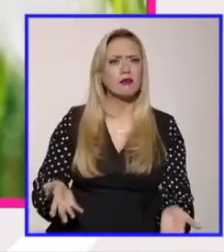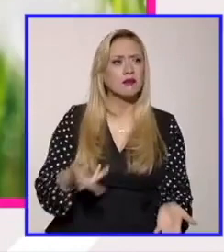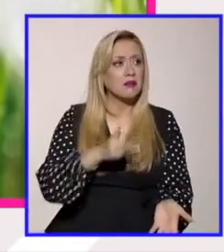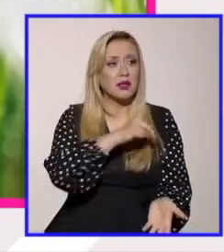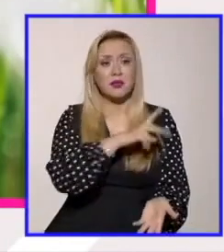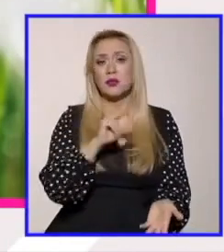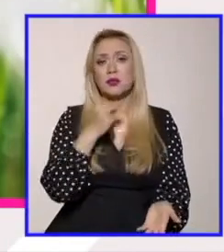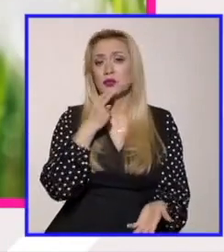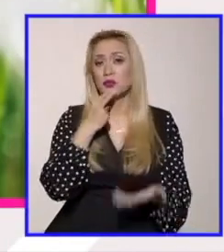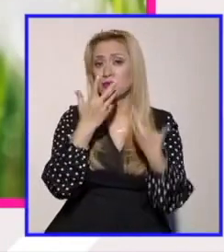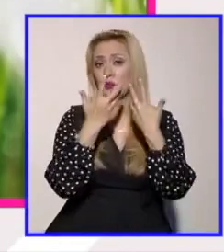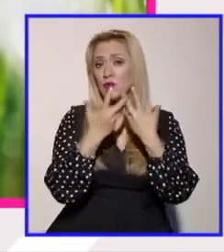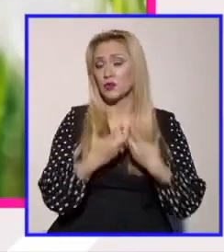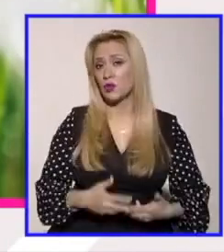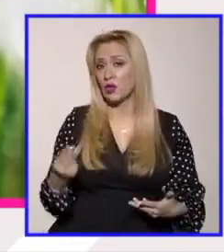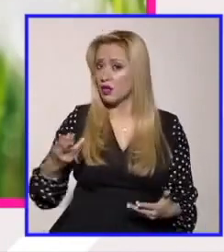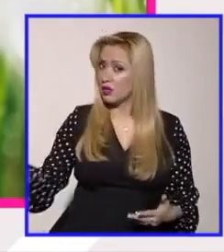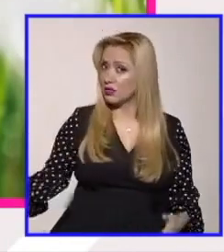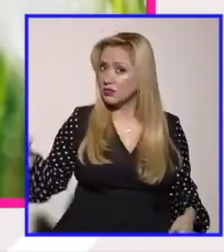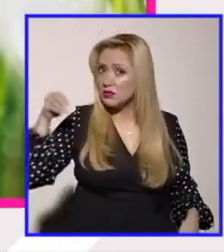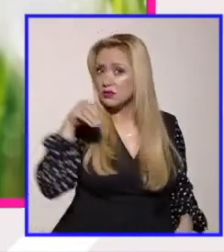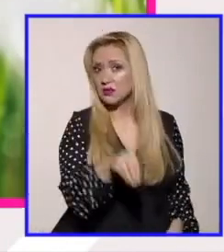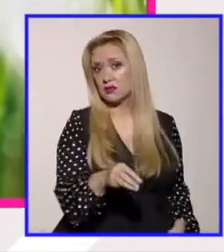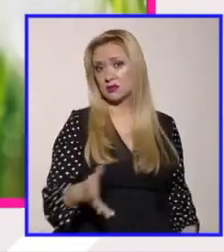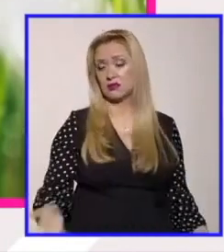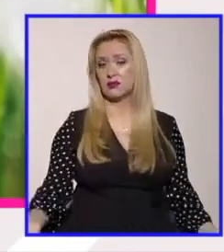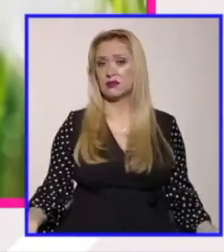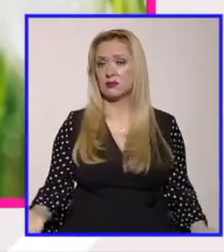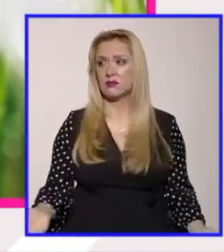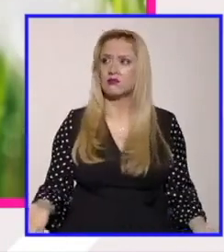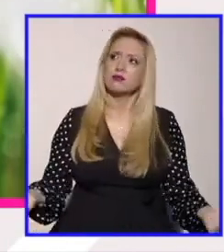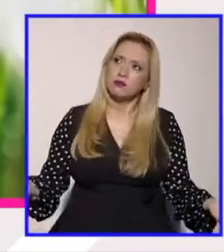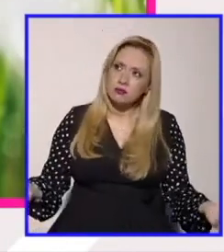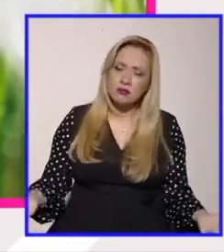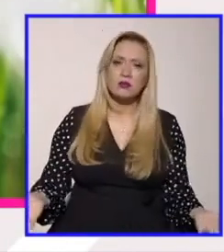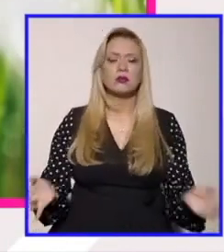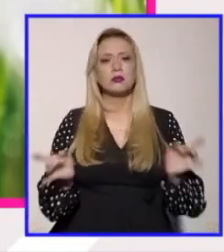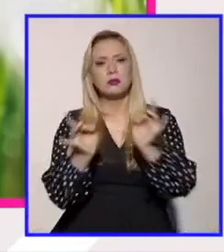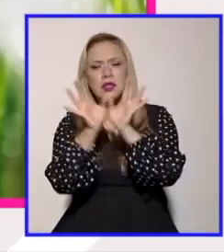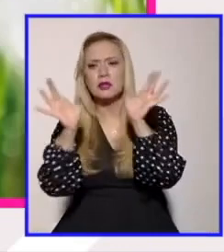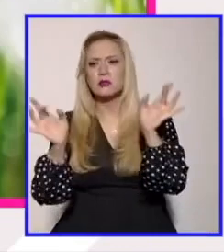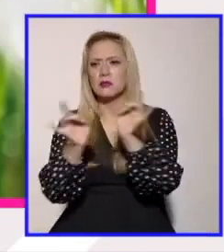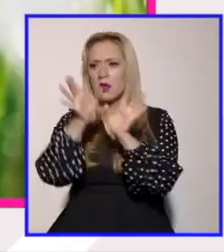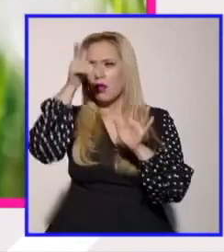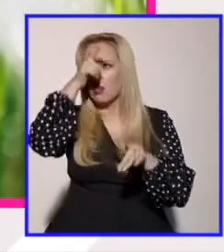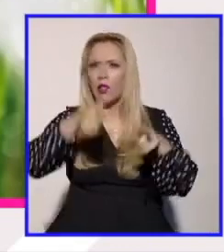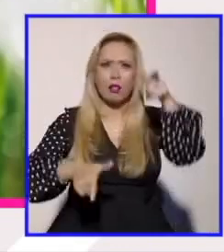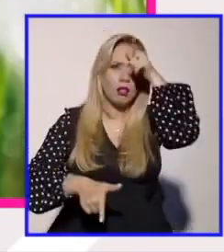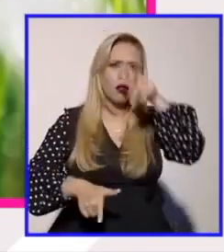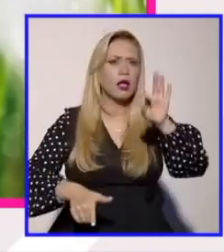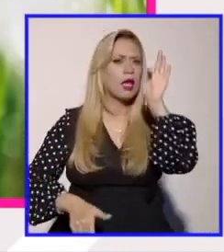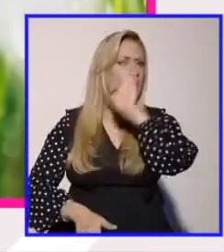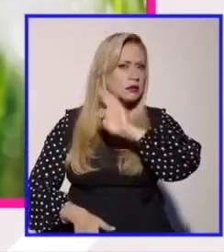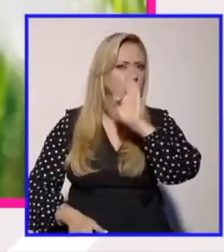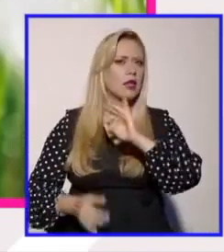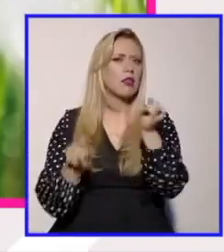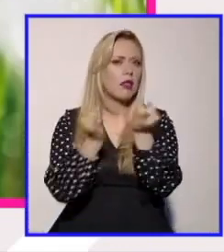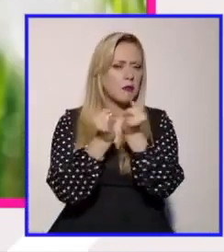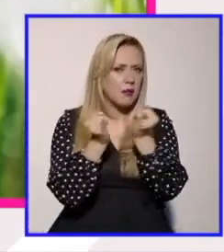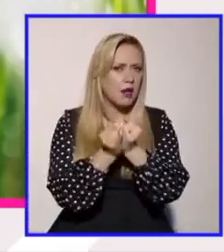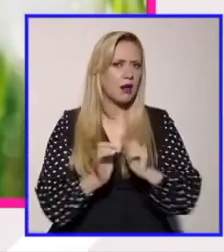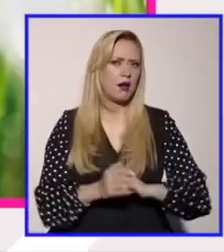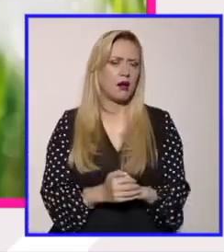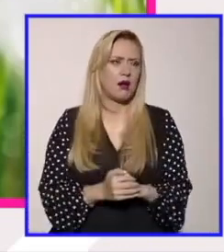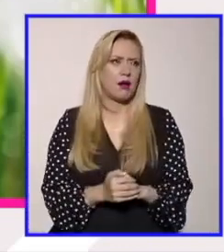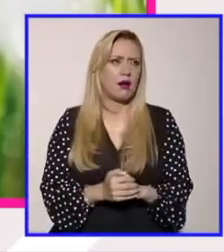tendríamos que discutirlas y paradójicamente creo que tendríamos coincidencias o sea podríamos coincidir en efecto que no